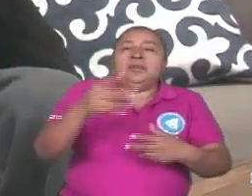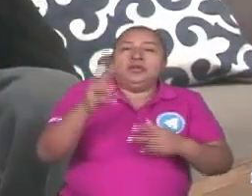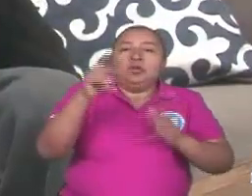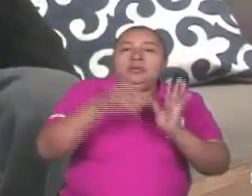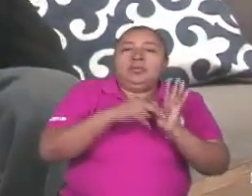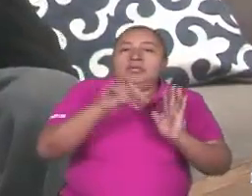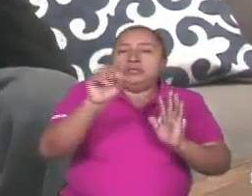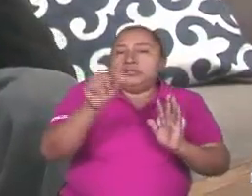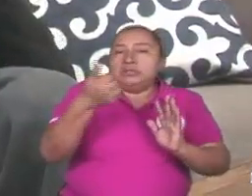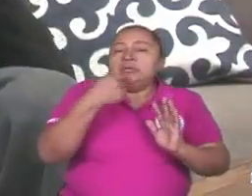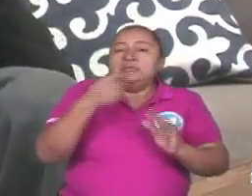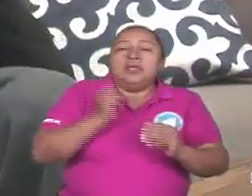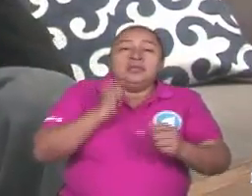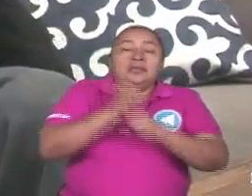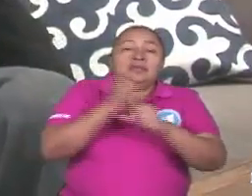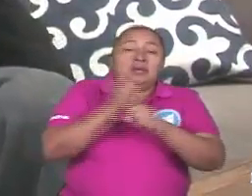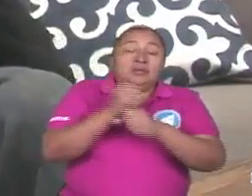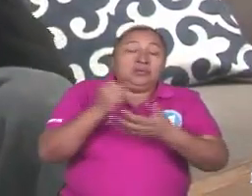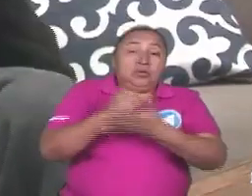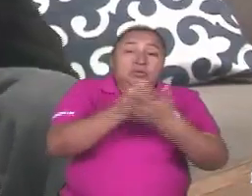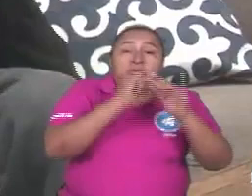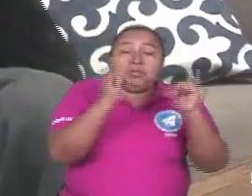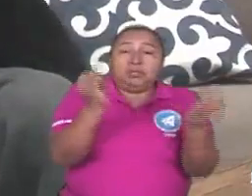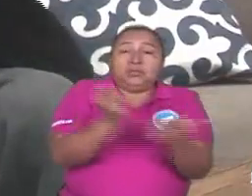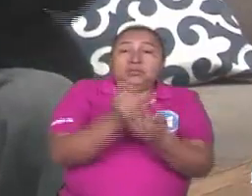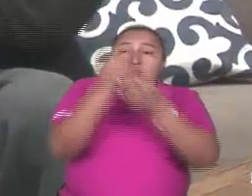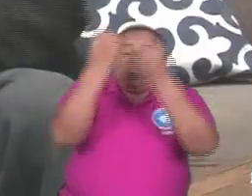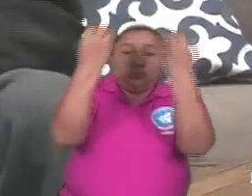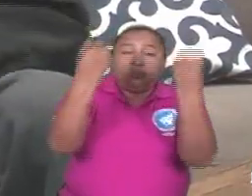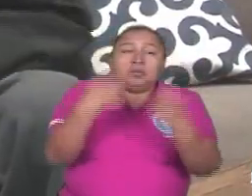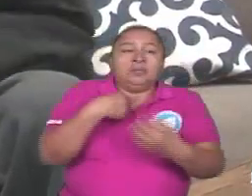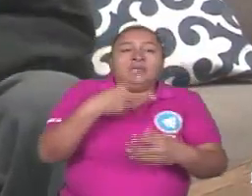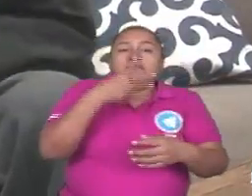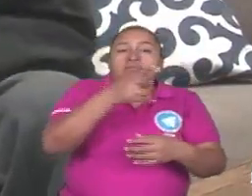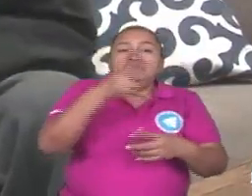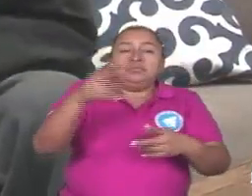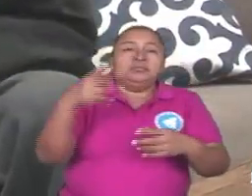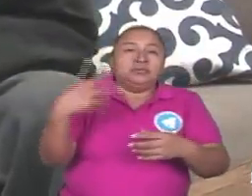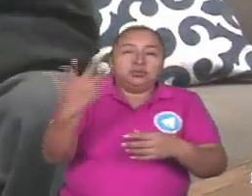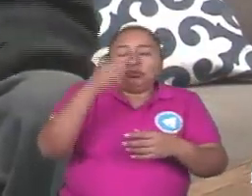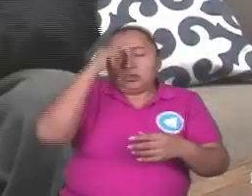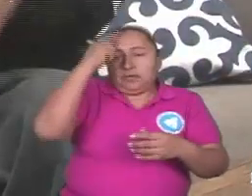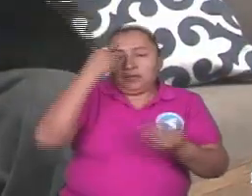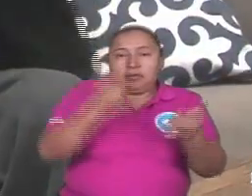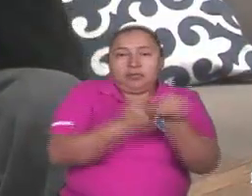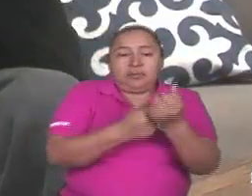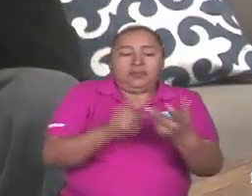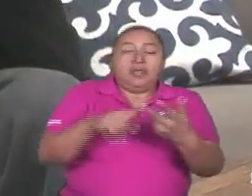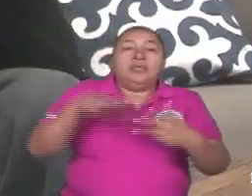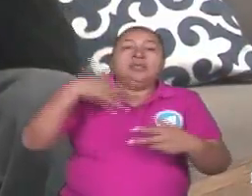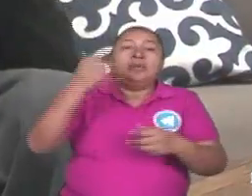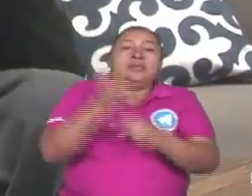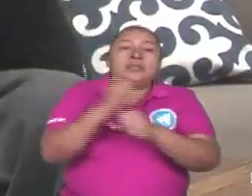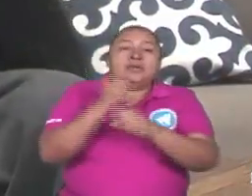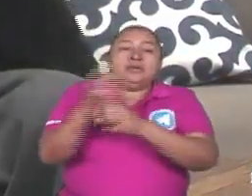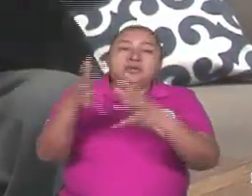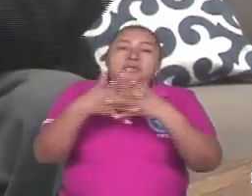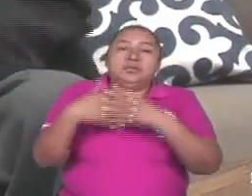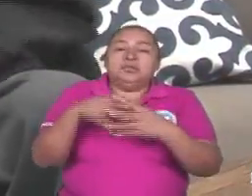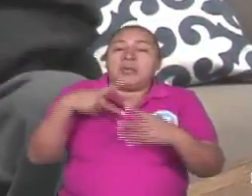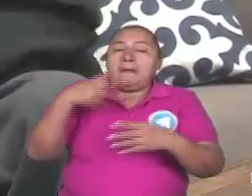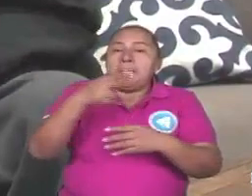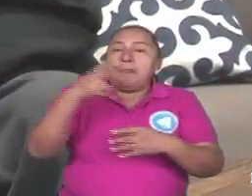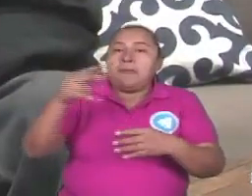Después, trabajaron con la cooperación internacional europea para que retiraran todo el apoyo al gobierno. Después, trabajaron con los Estados Unidos porque